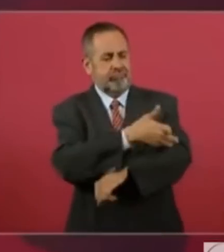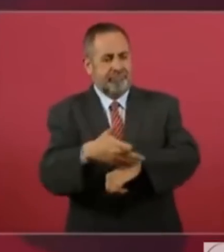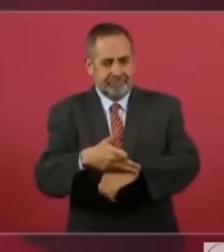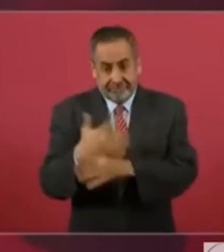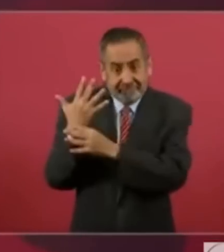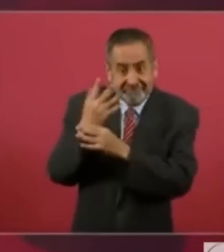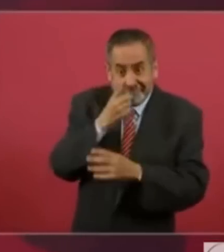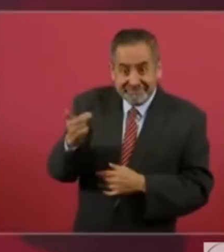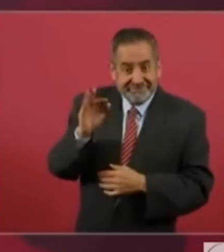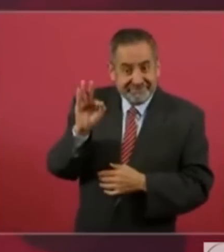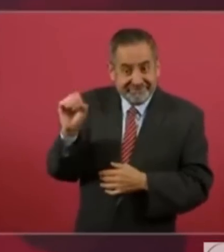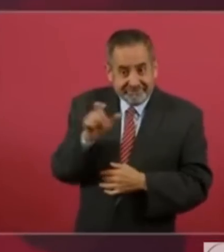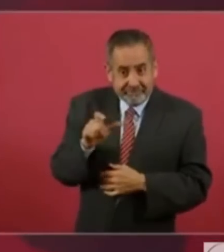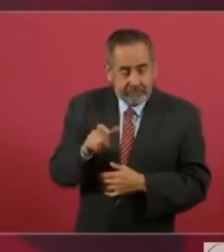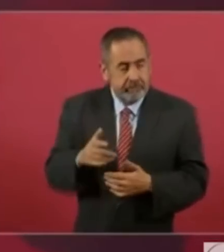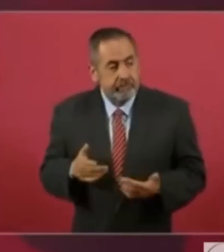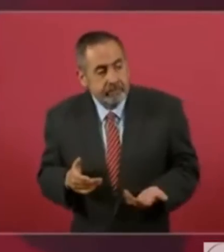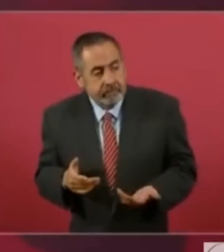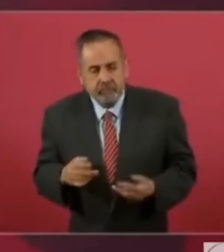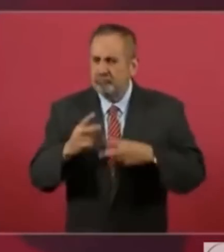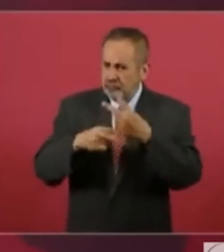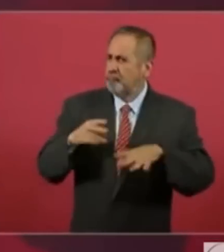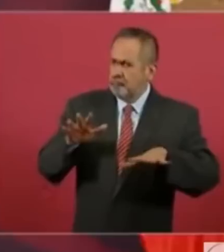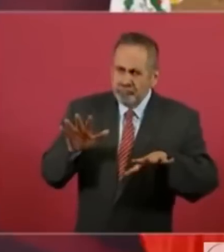y ahora sí viene el cambio.